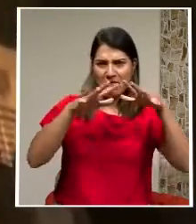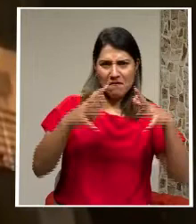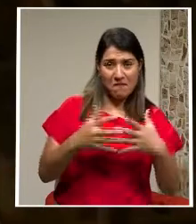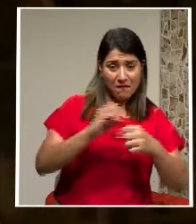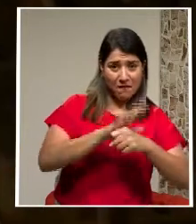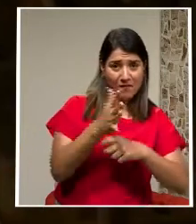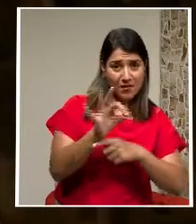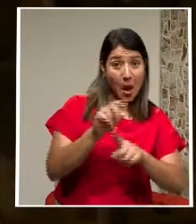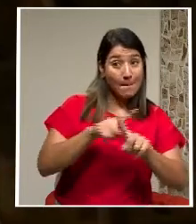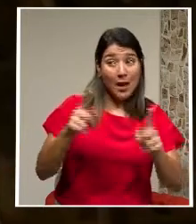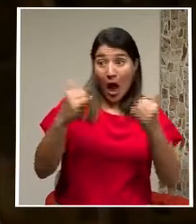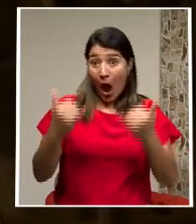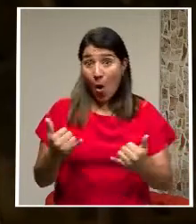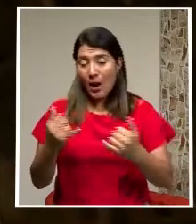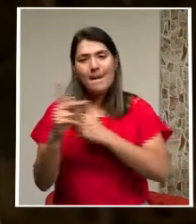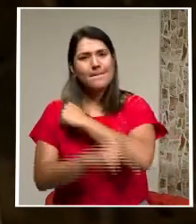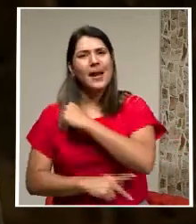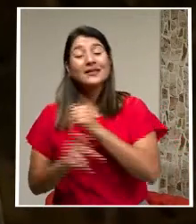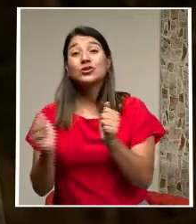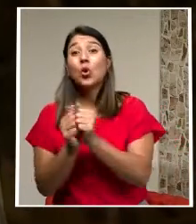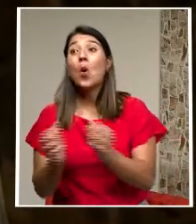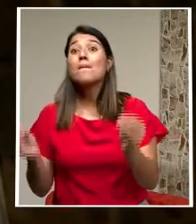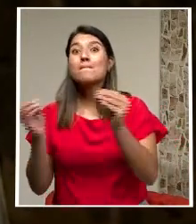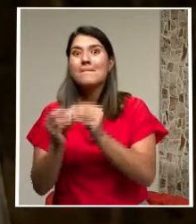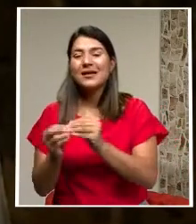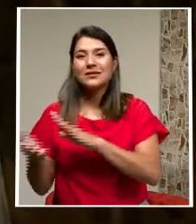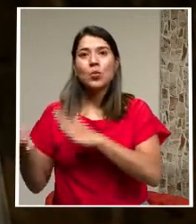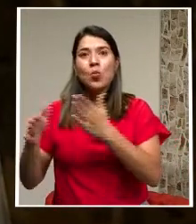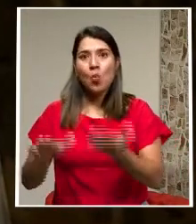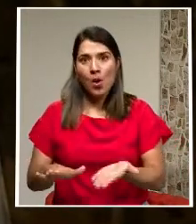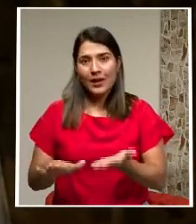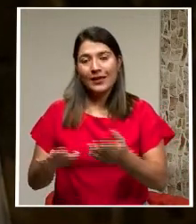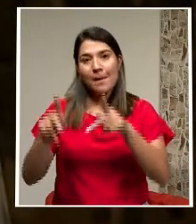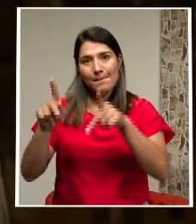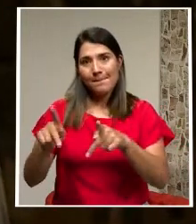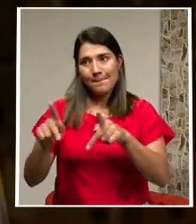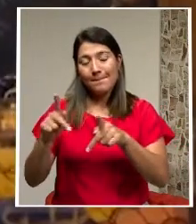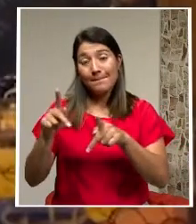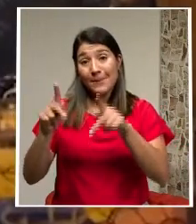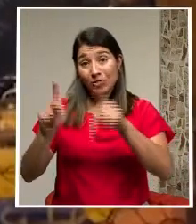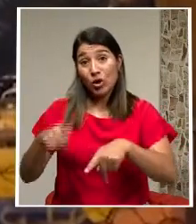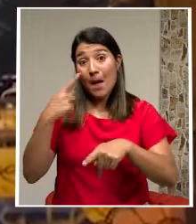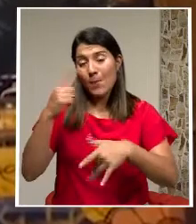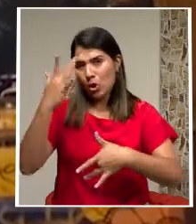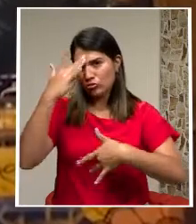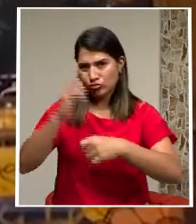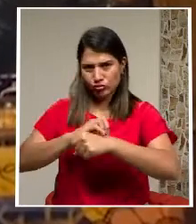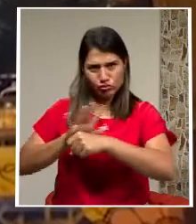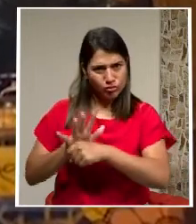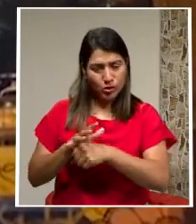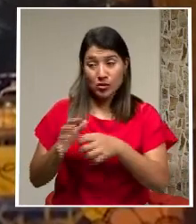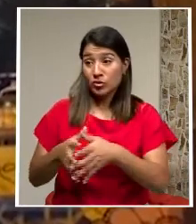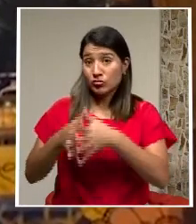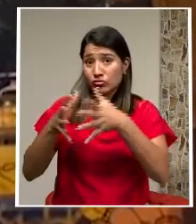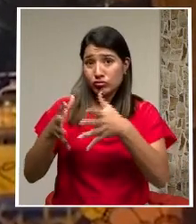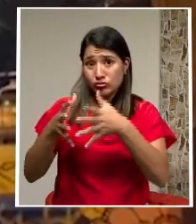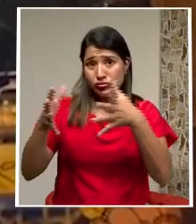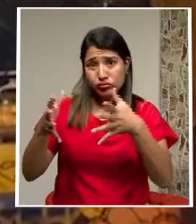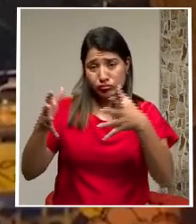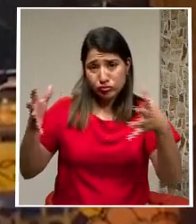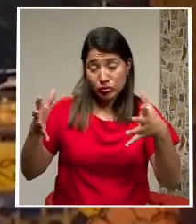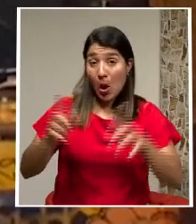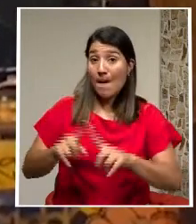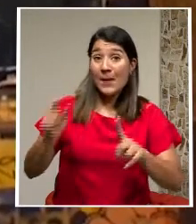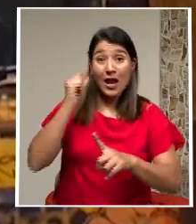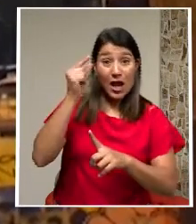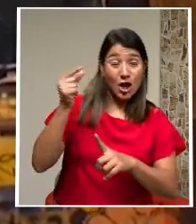Sudamericano Con más muertes Por COVID-19 Por habitante Y quinto del mundo Los números De infectados Han crecido Exponencialmente En los últimos días Pero